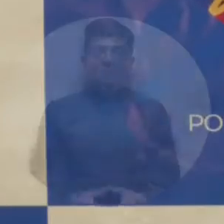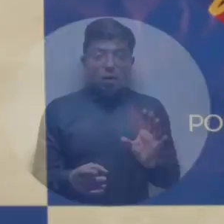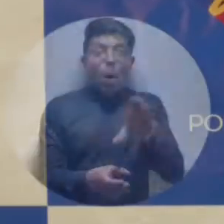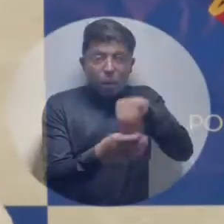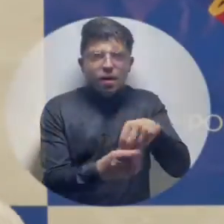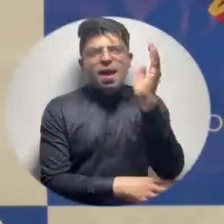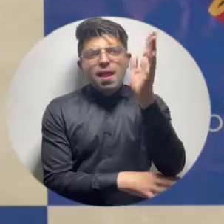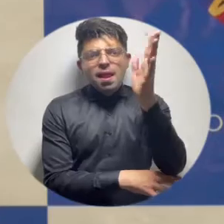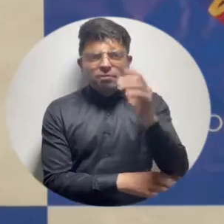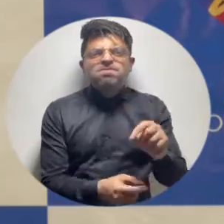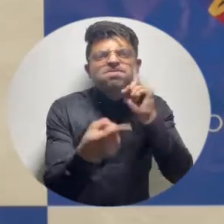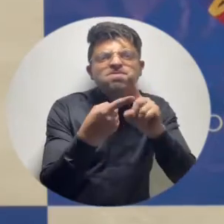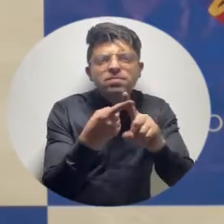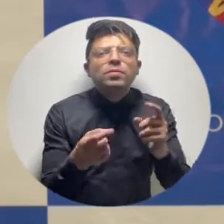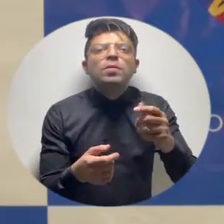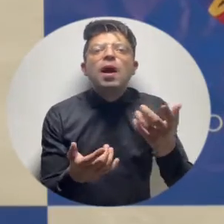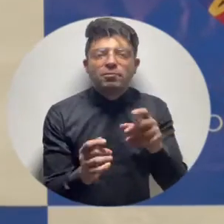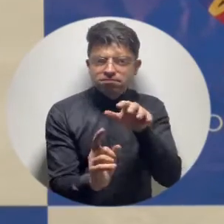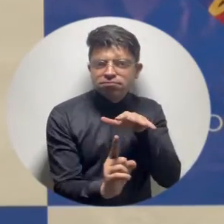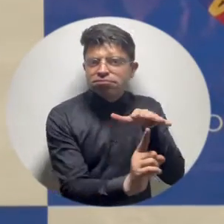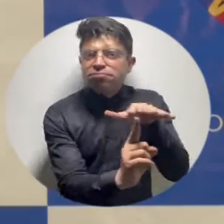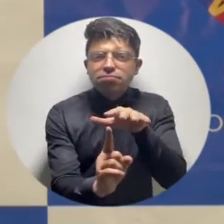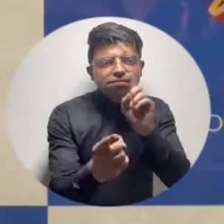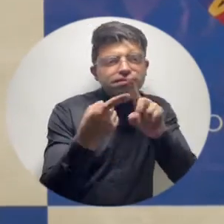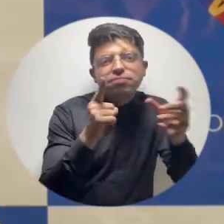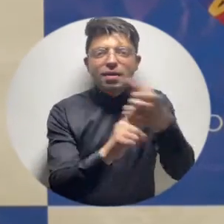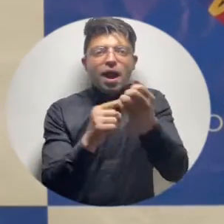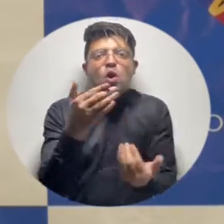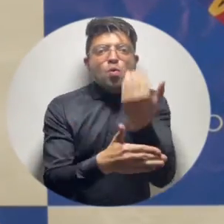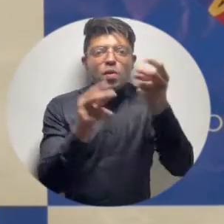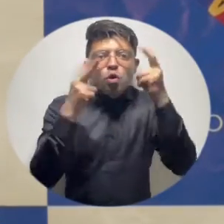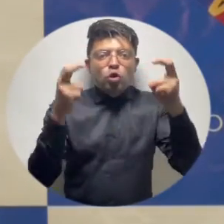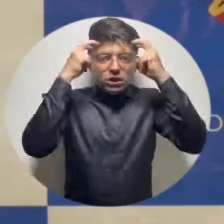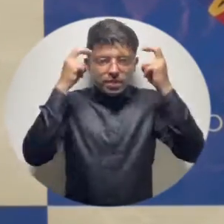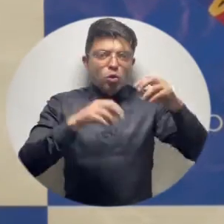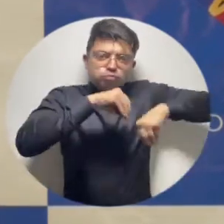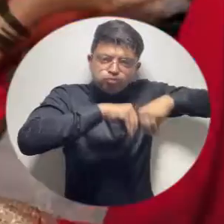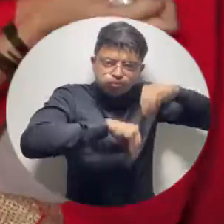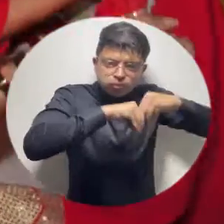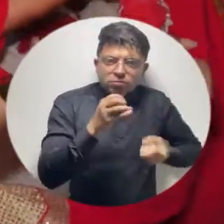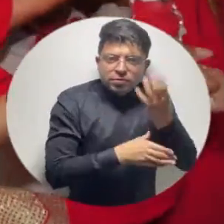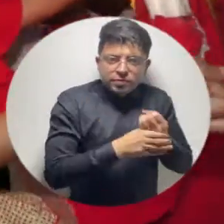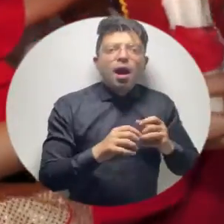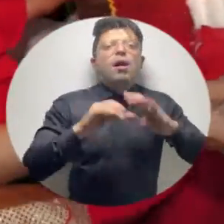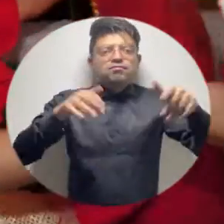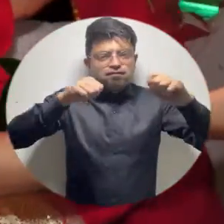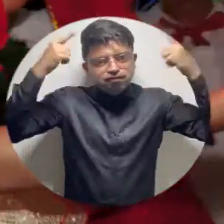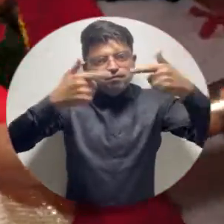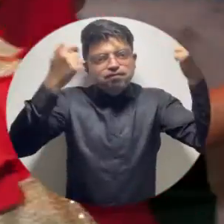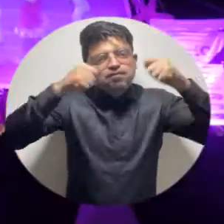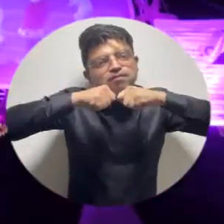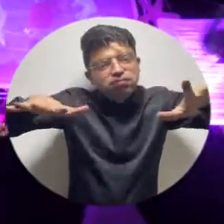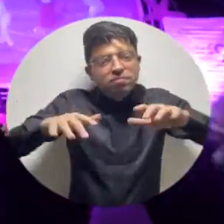Pues dentro de esta cátedra lo que buscábamos es llegar directamente en ese nuevo conocimiento que estamos haciendo, divulgarlo